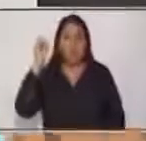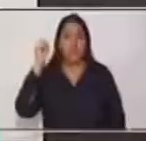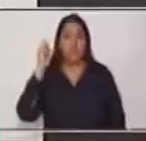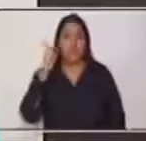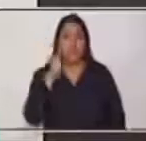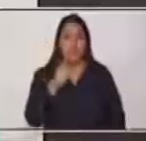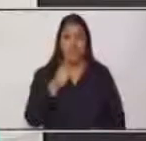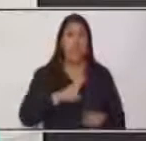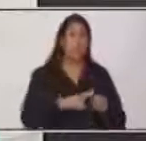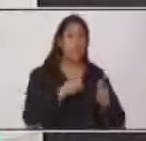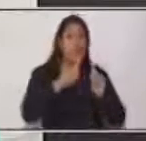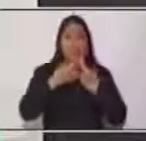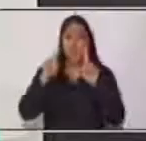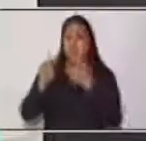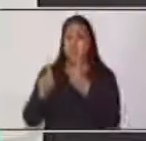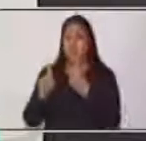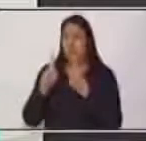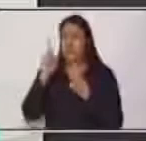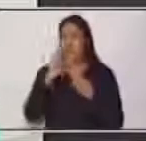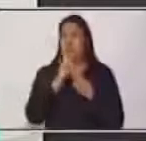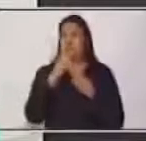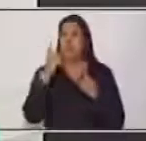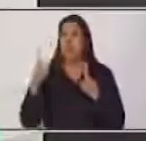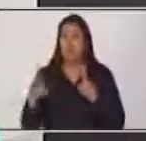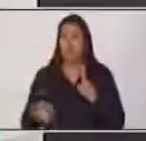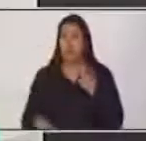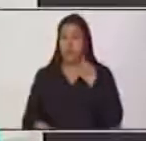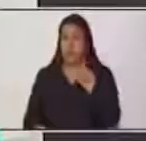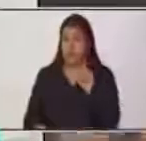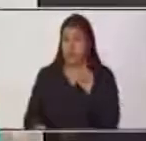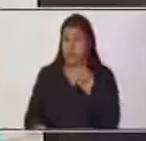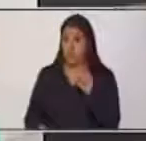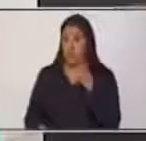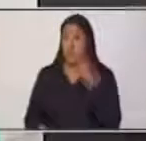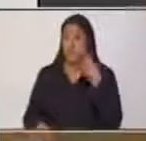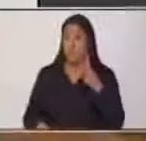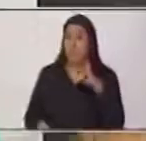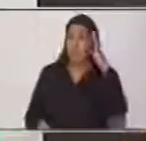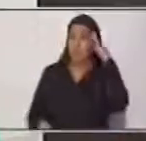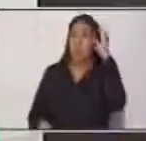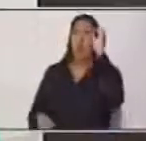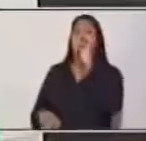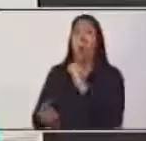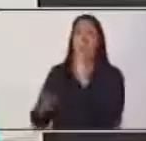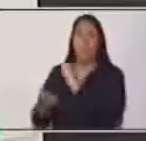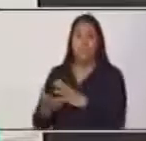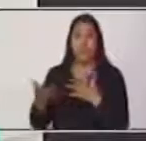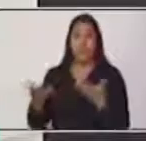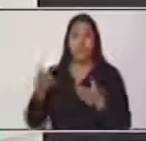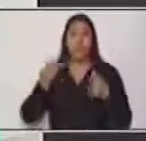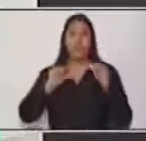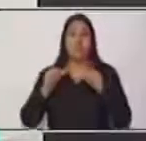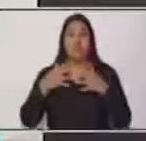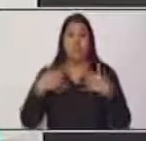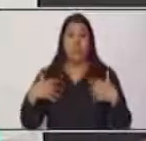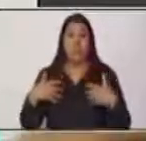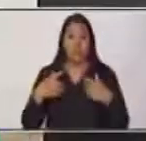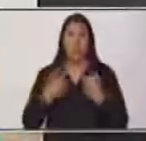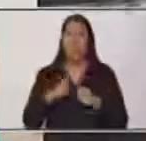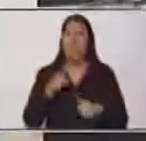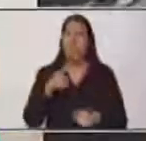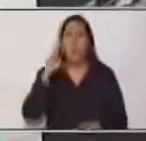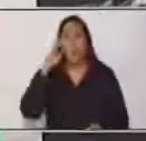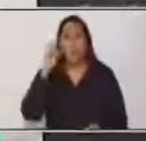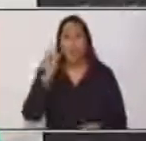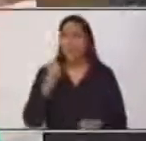las definiciones. Ojo, desde el punto de vista científico. Su finalidad es informar de temas,